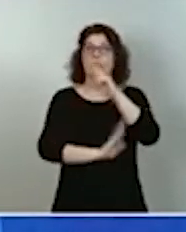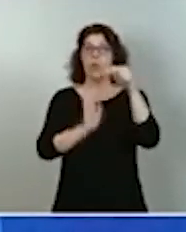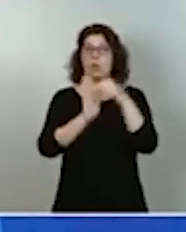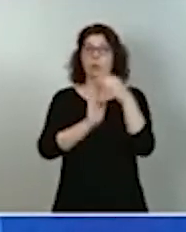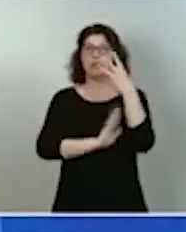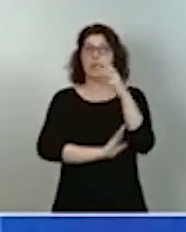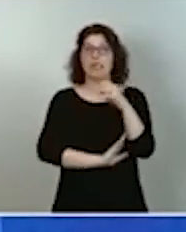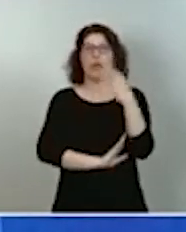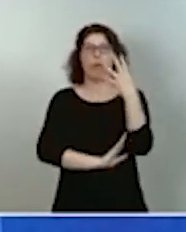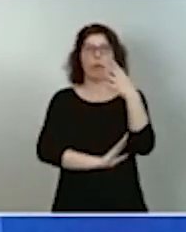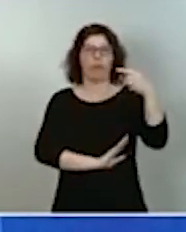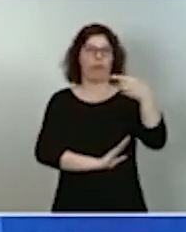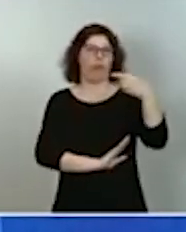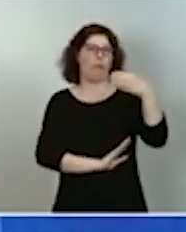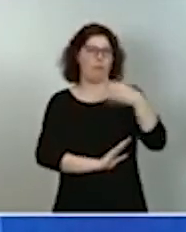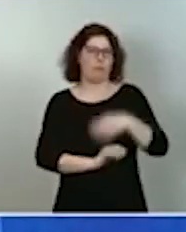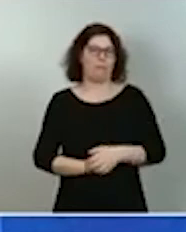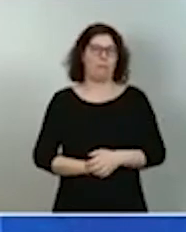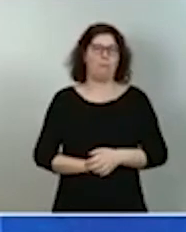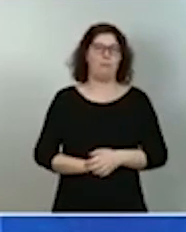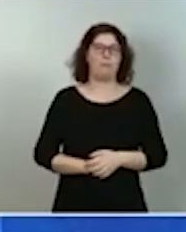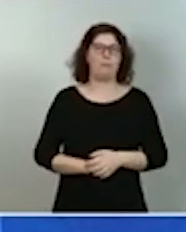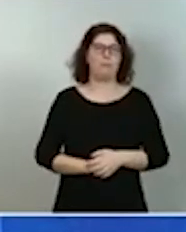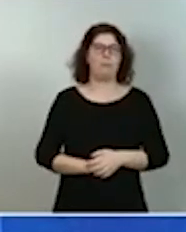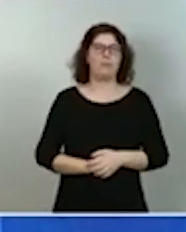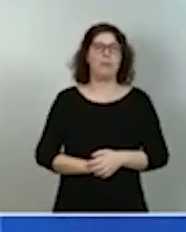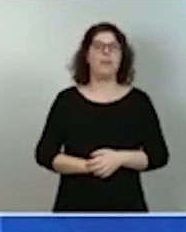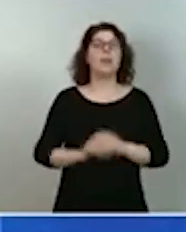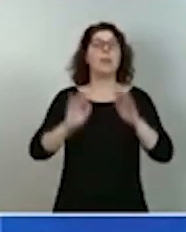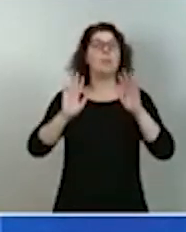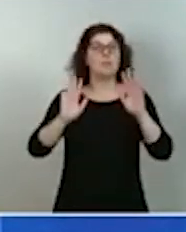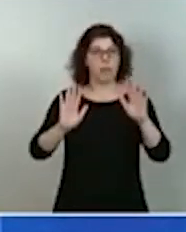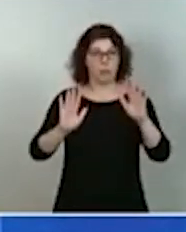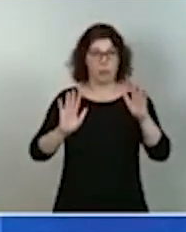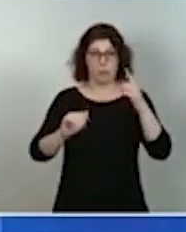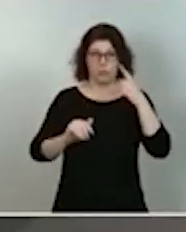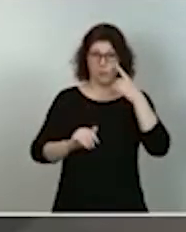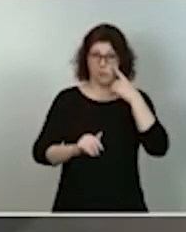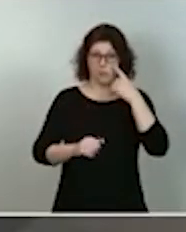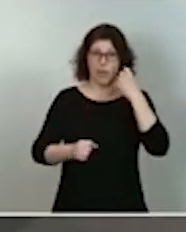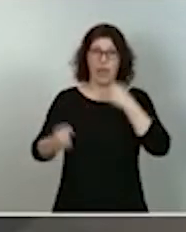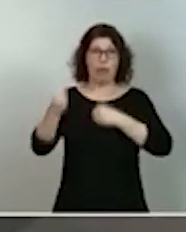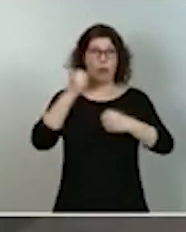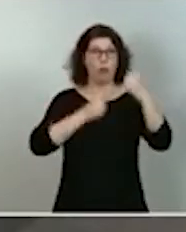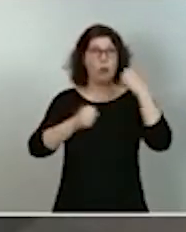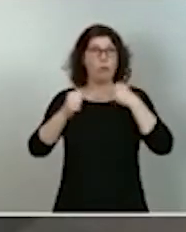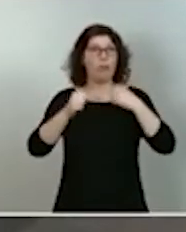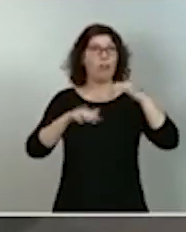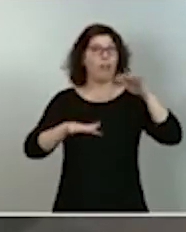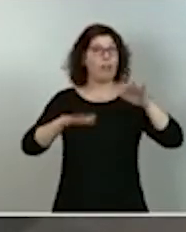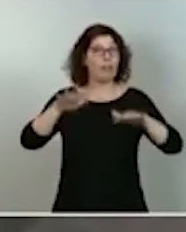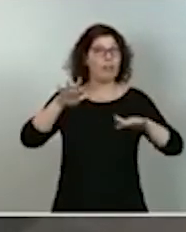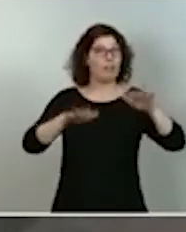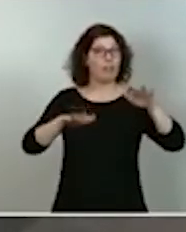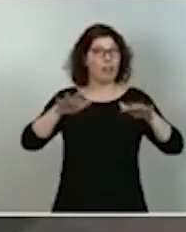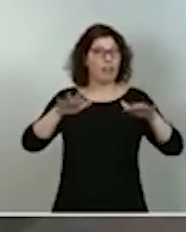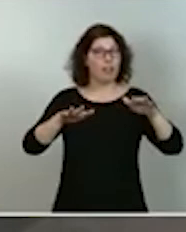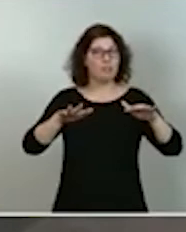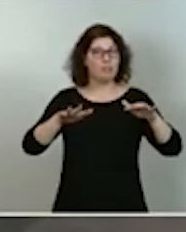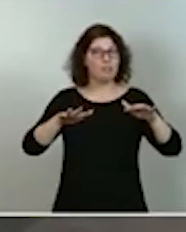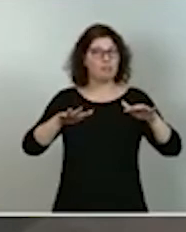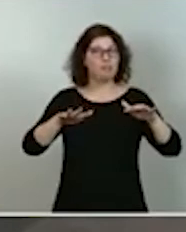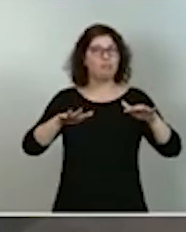Pero la industria, la modernización industrial para ganar el peso que requiere una economía equilibrada es fundamental en la recuperación.